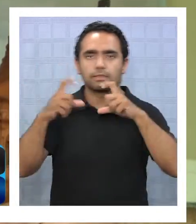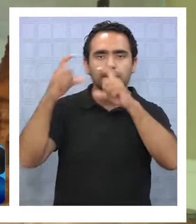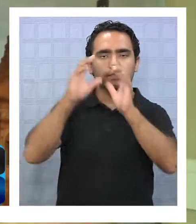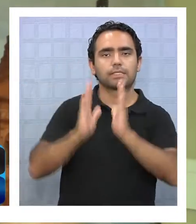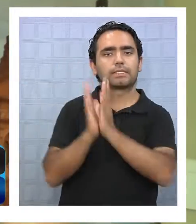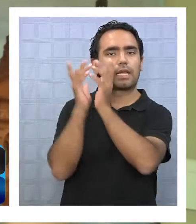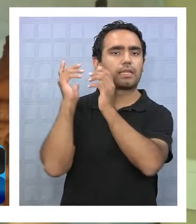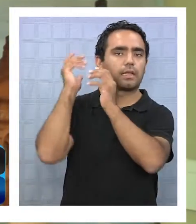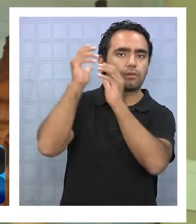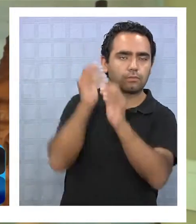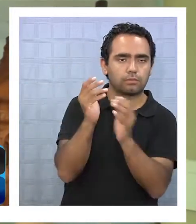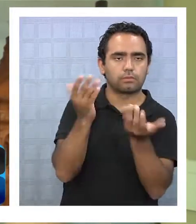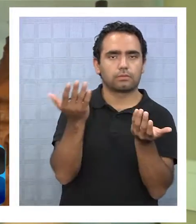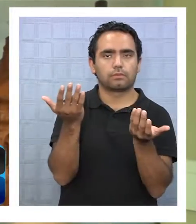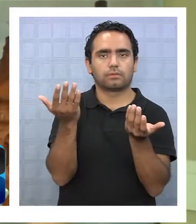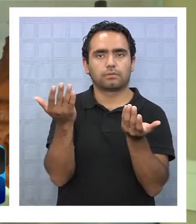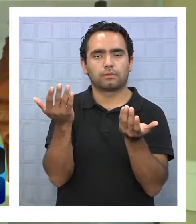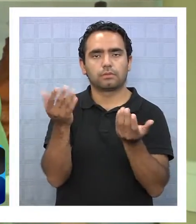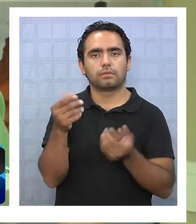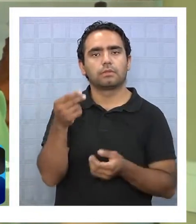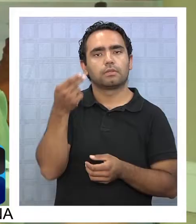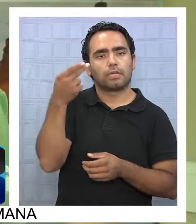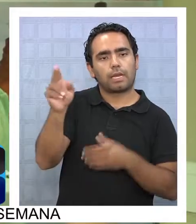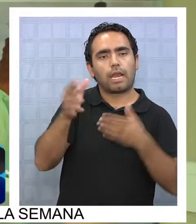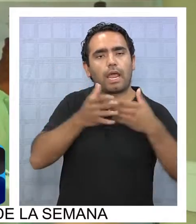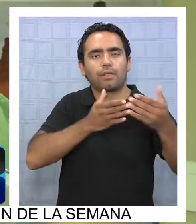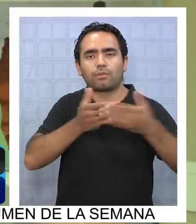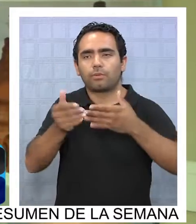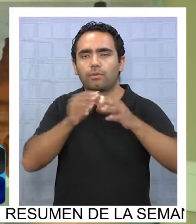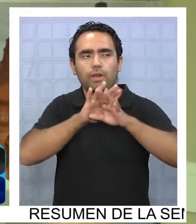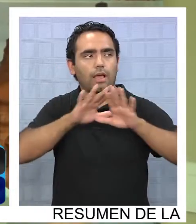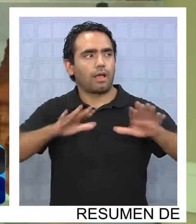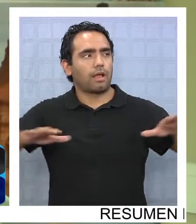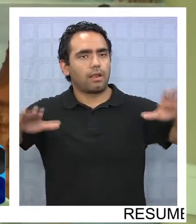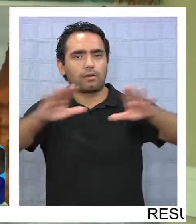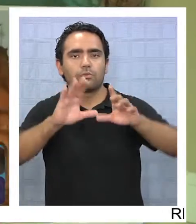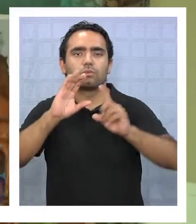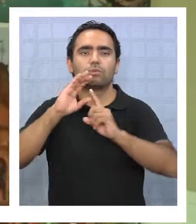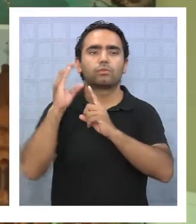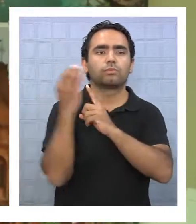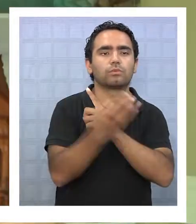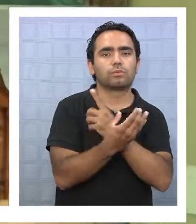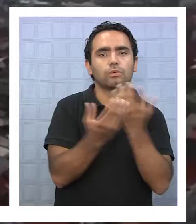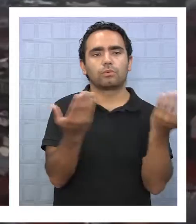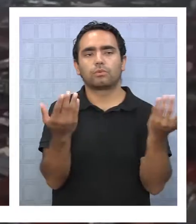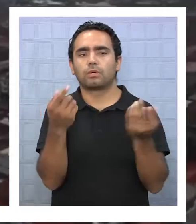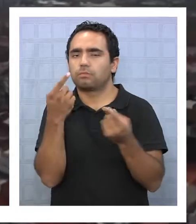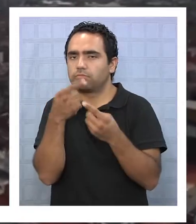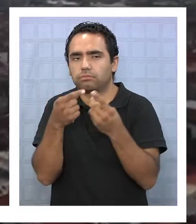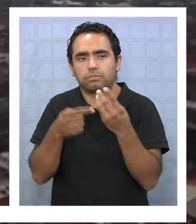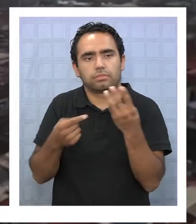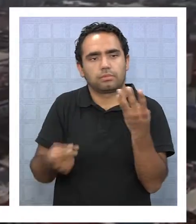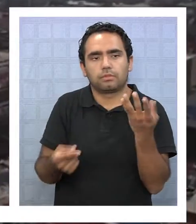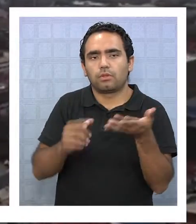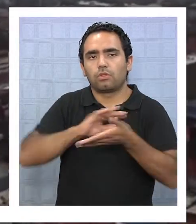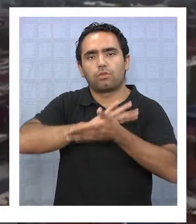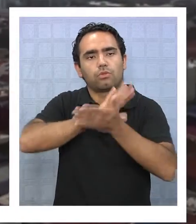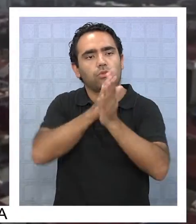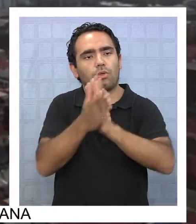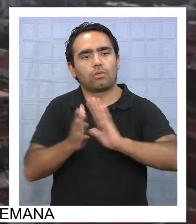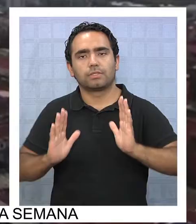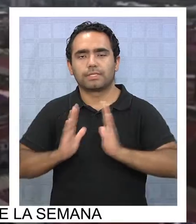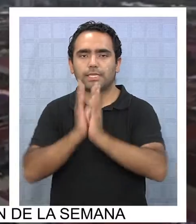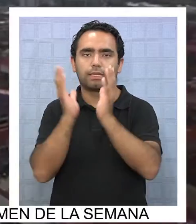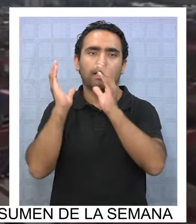tiene nuestro destino en naturaleza, cultura, eventos, convenciones, en fin, todo lo que